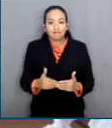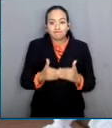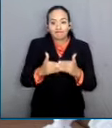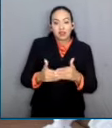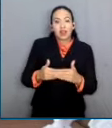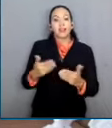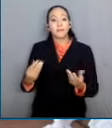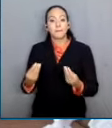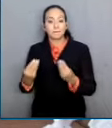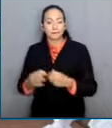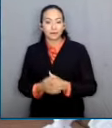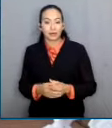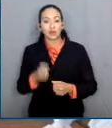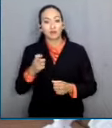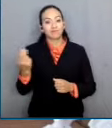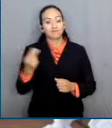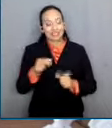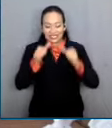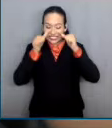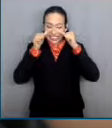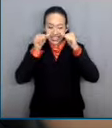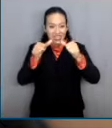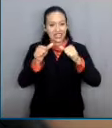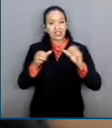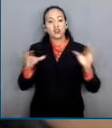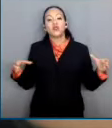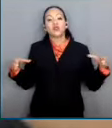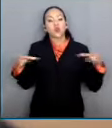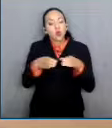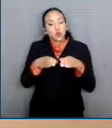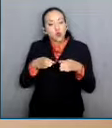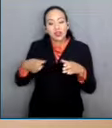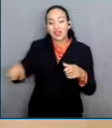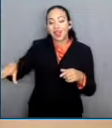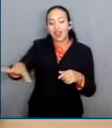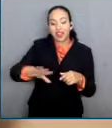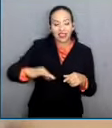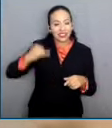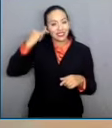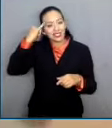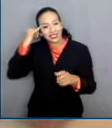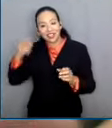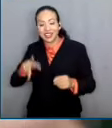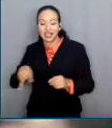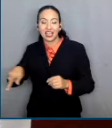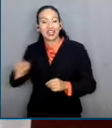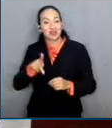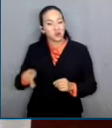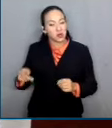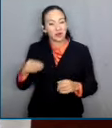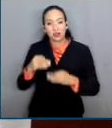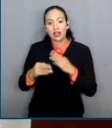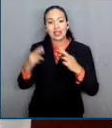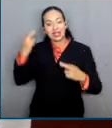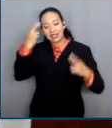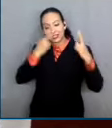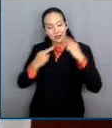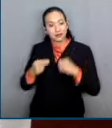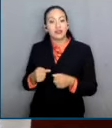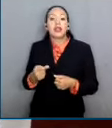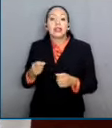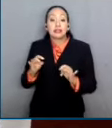debe poner suma atención en las comunidades rurales al igual que en erradicar y castigar el abuso sexual. Las niñas,